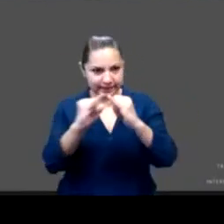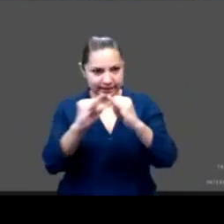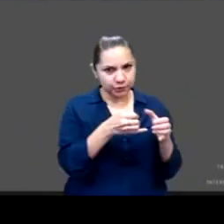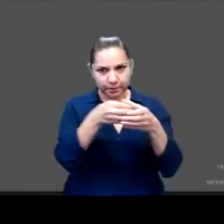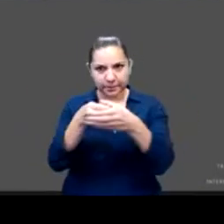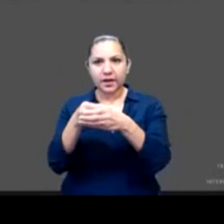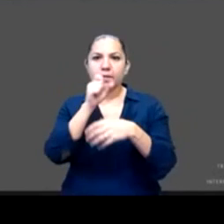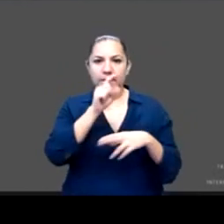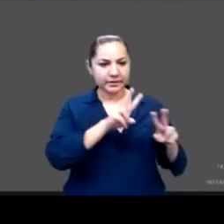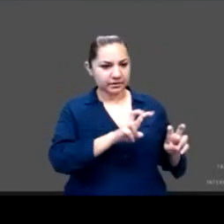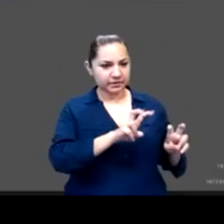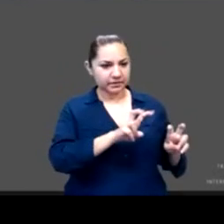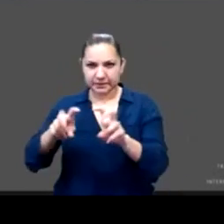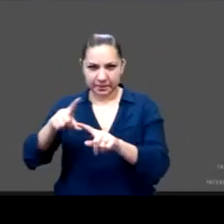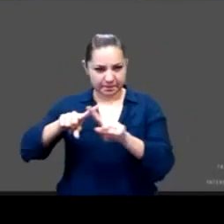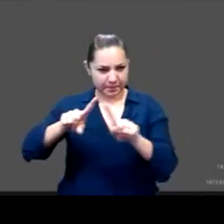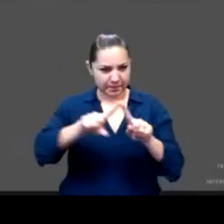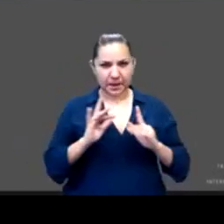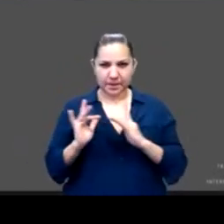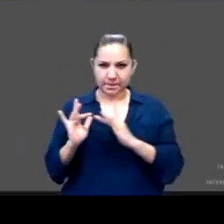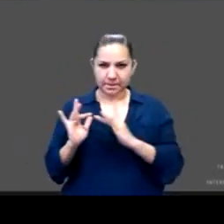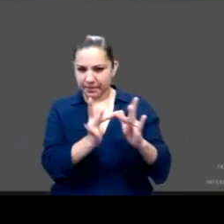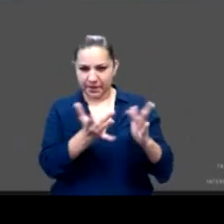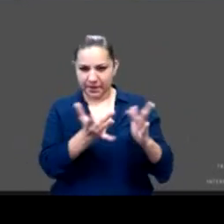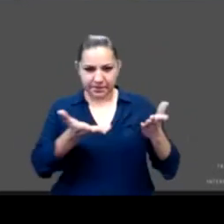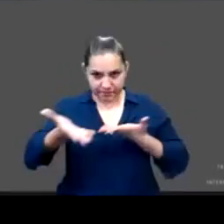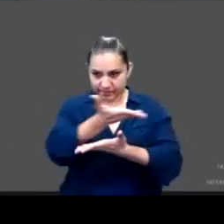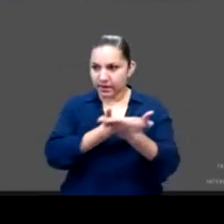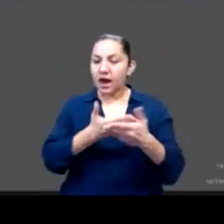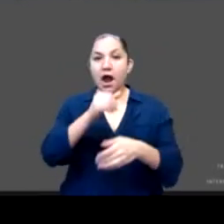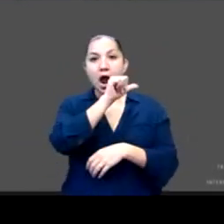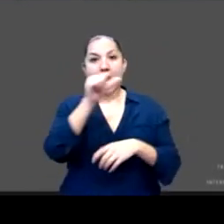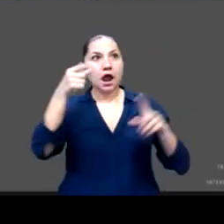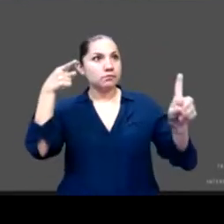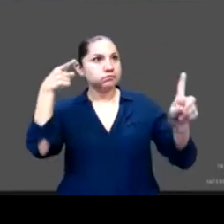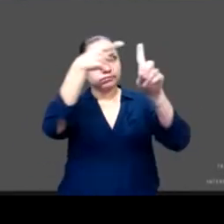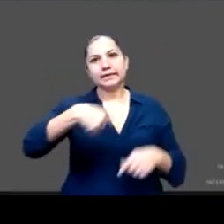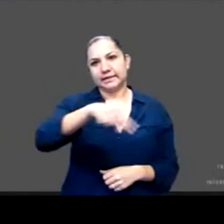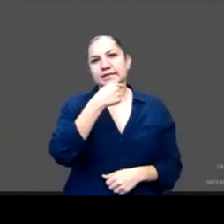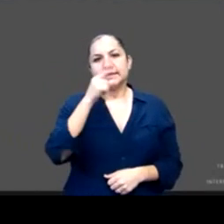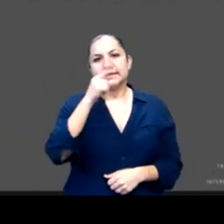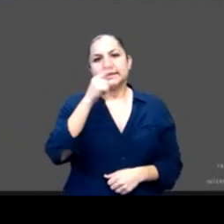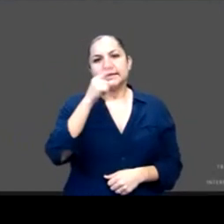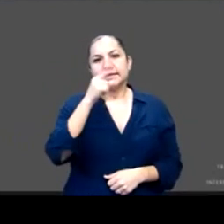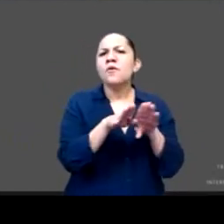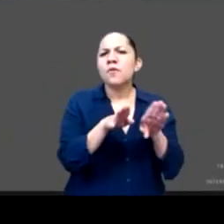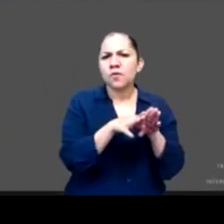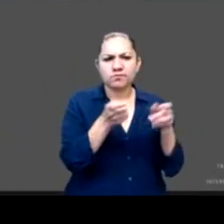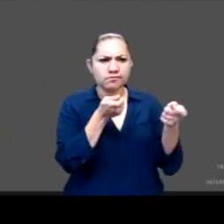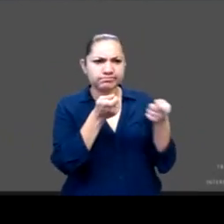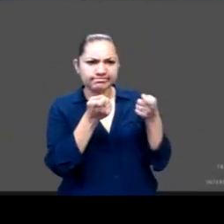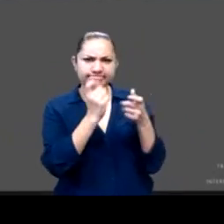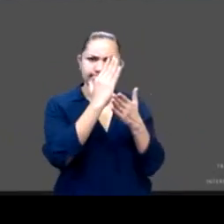del embarazo en niñas. Y creo que está claro de las presentaciones iniciales de